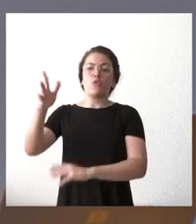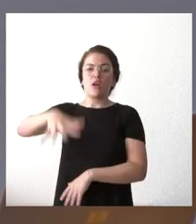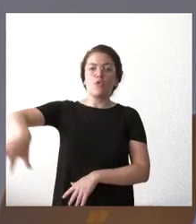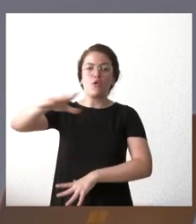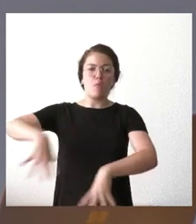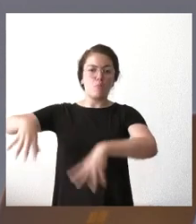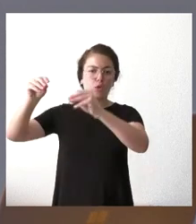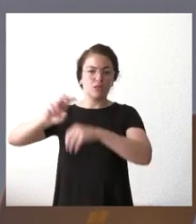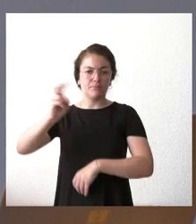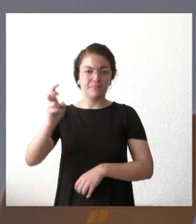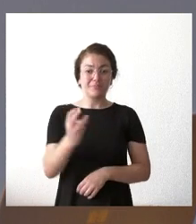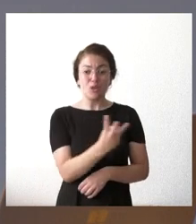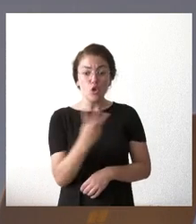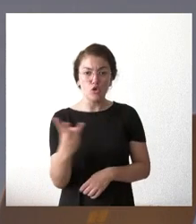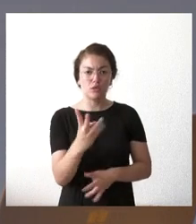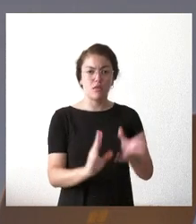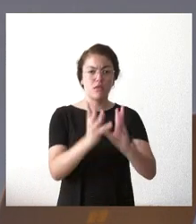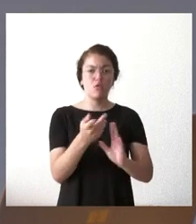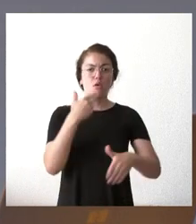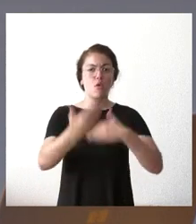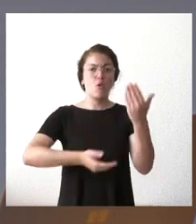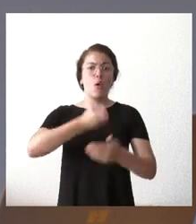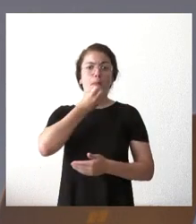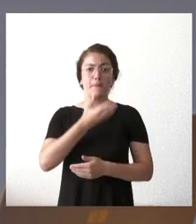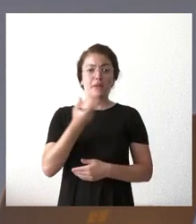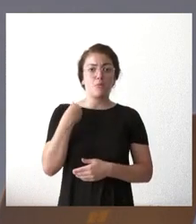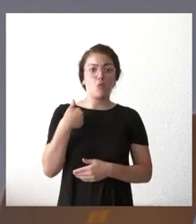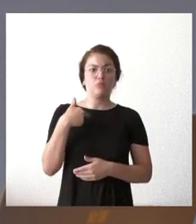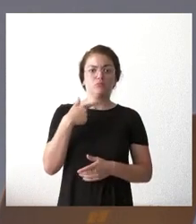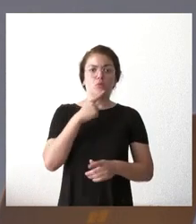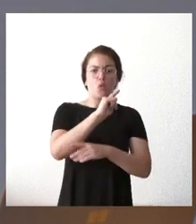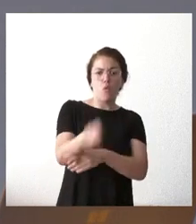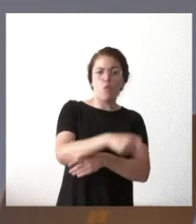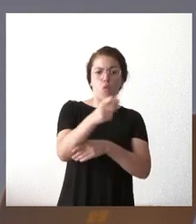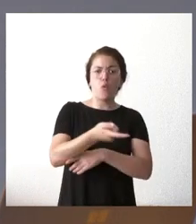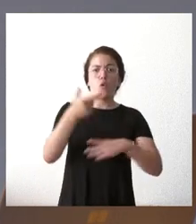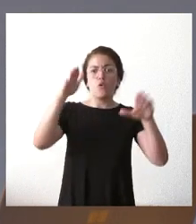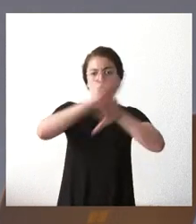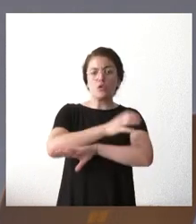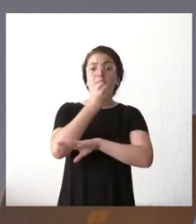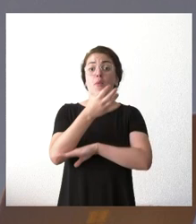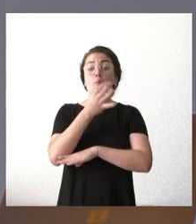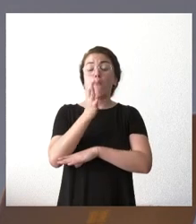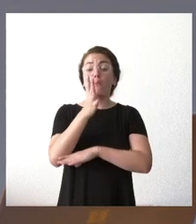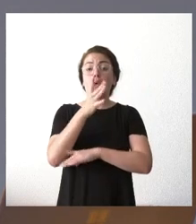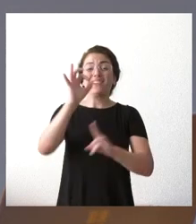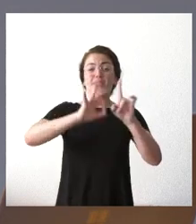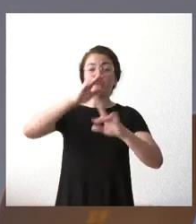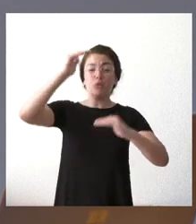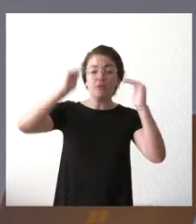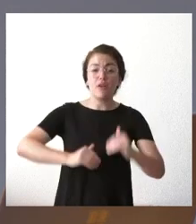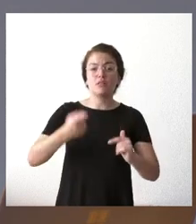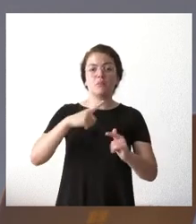los tres evolucionan bien, se ha trabajado bien por la noche, porque han bajado las temperaturas, el viento lo ha permitido, a pesar de ser